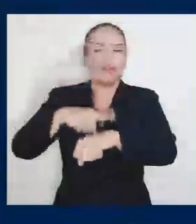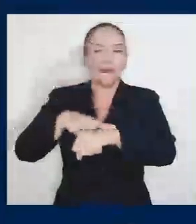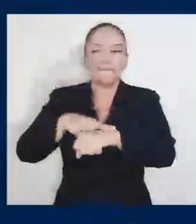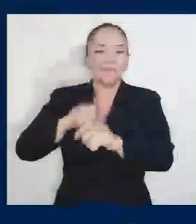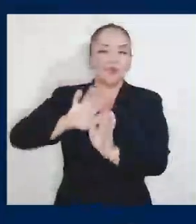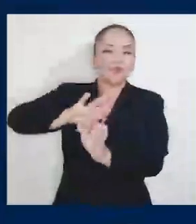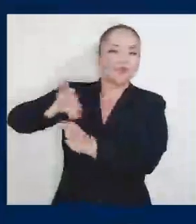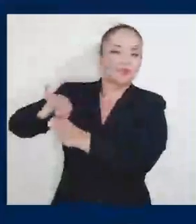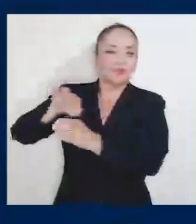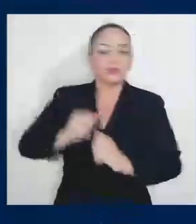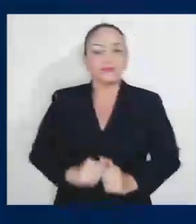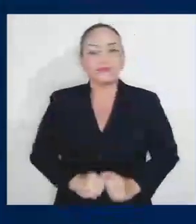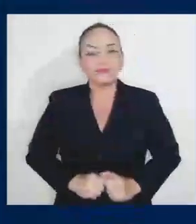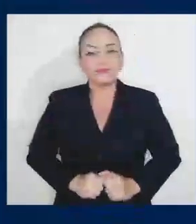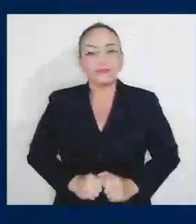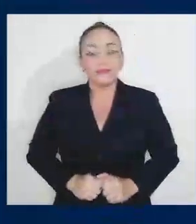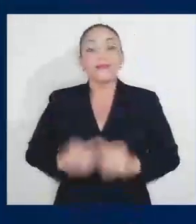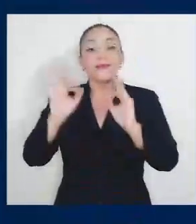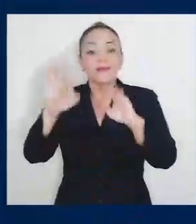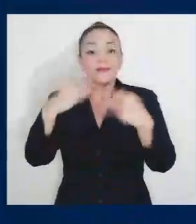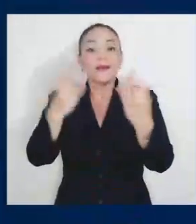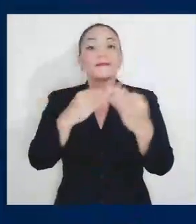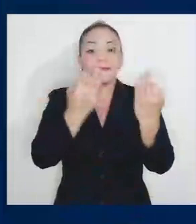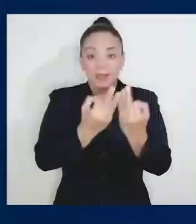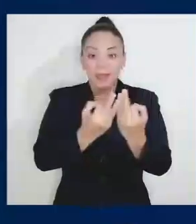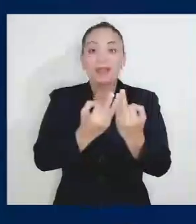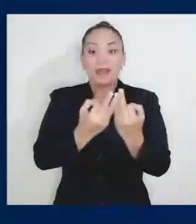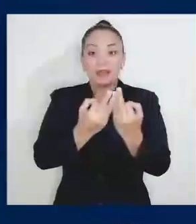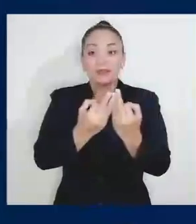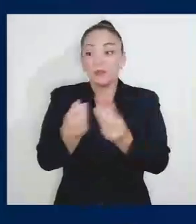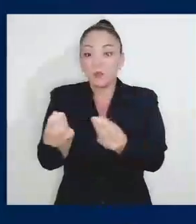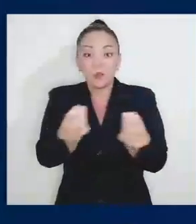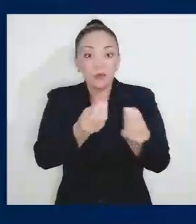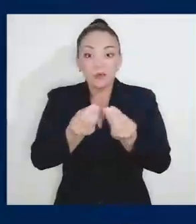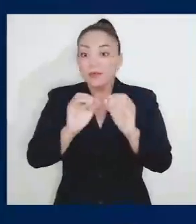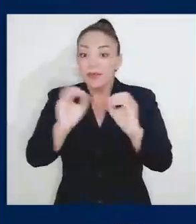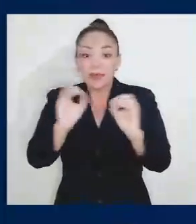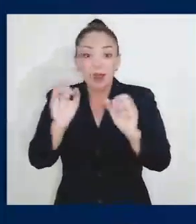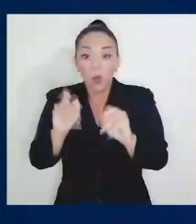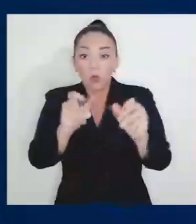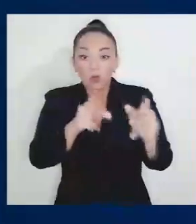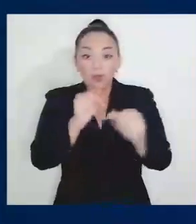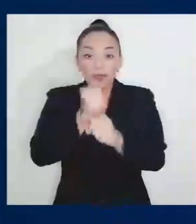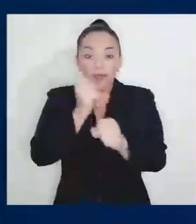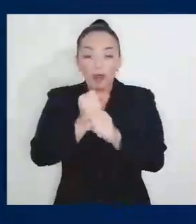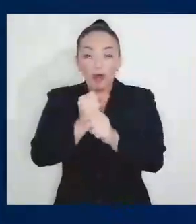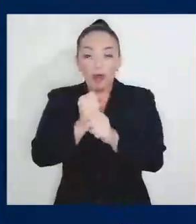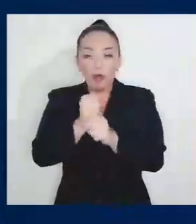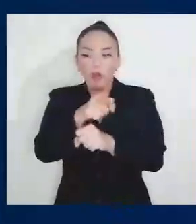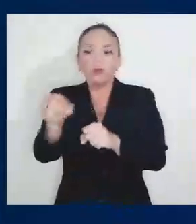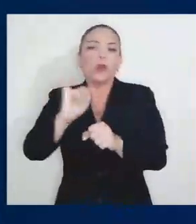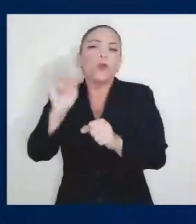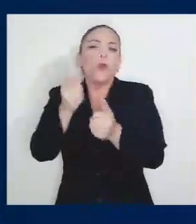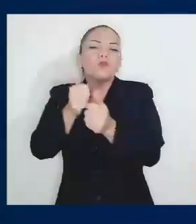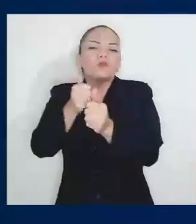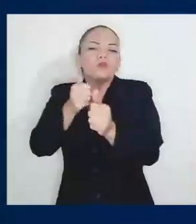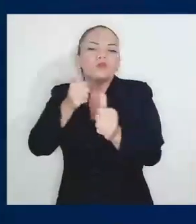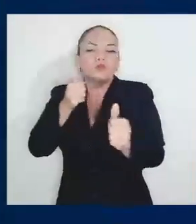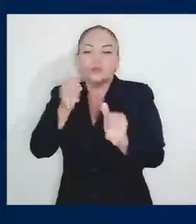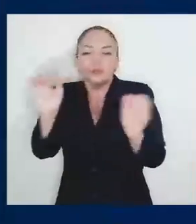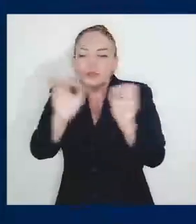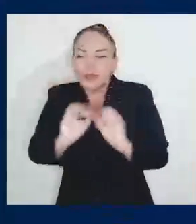Esas familias que se quedaron rezagadas por no tener oportunidades de trabajo, que nadie les daba respuesta